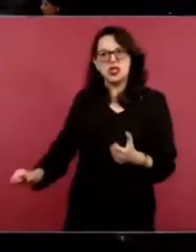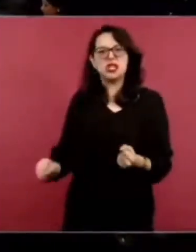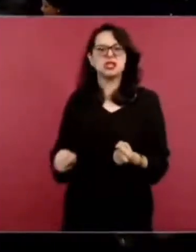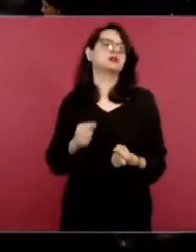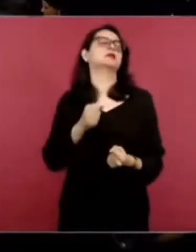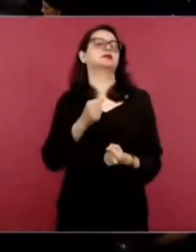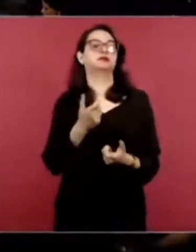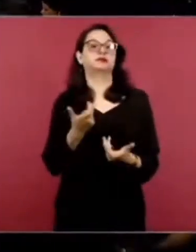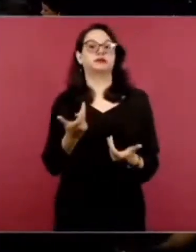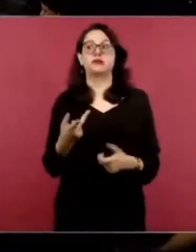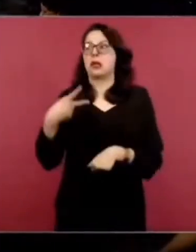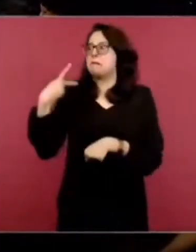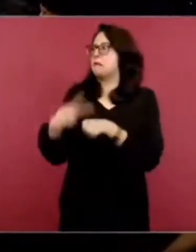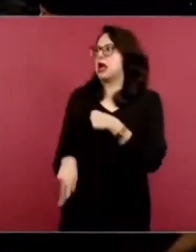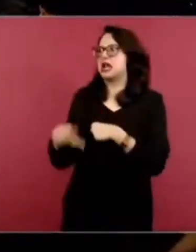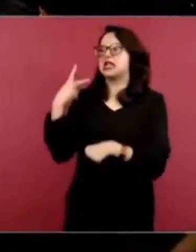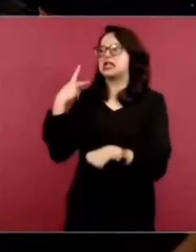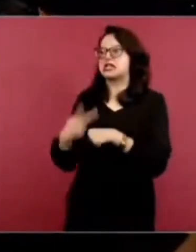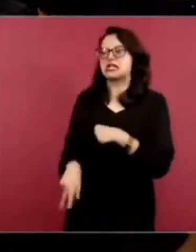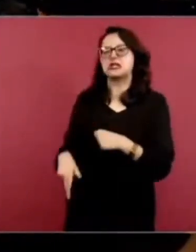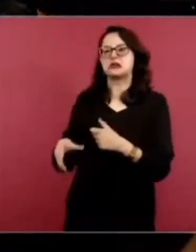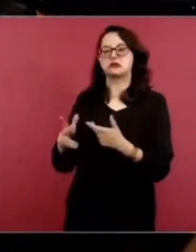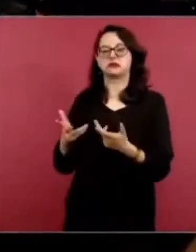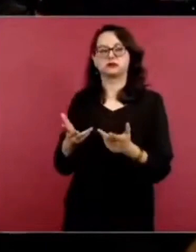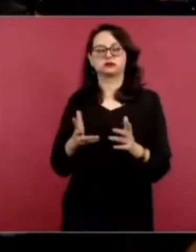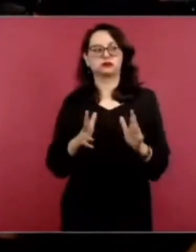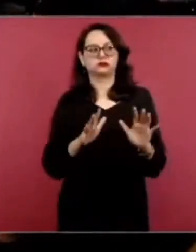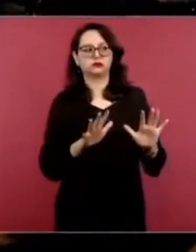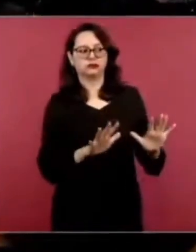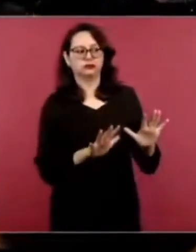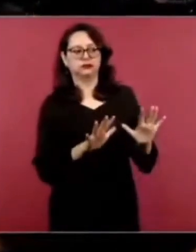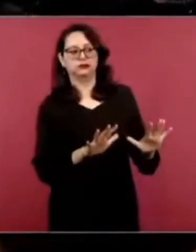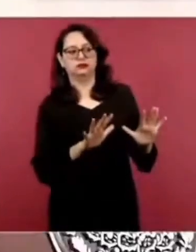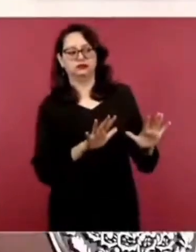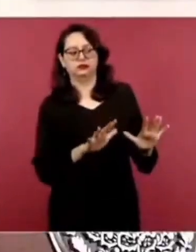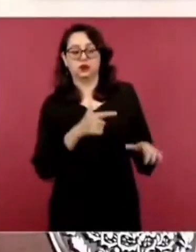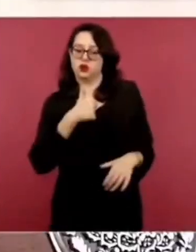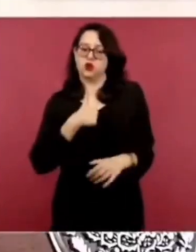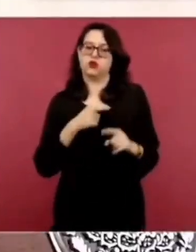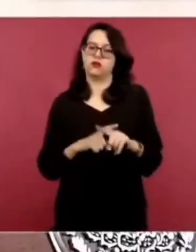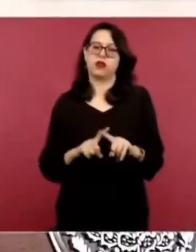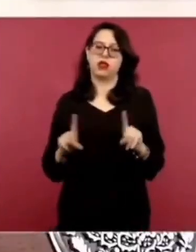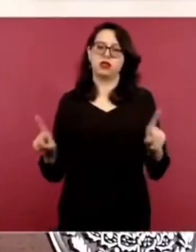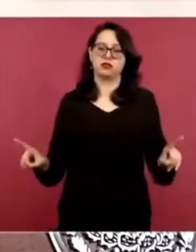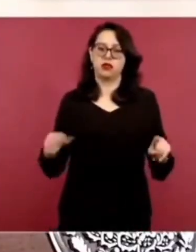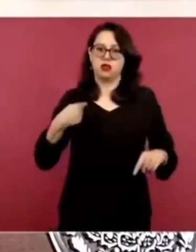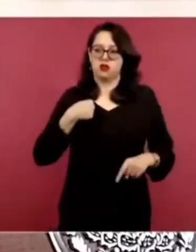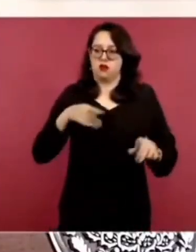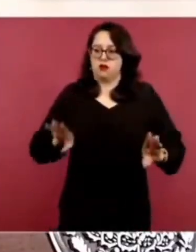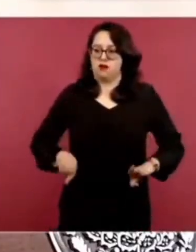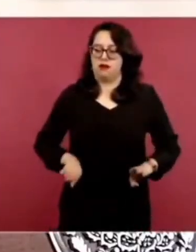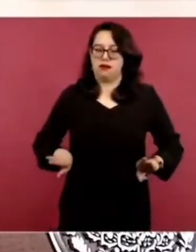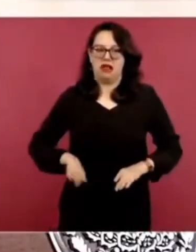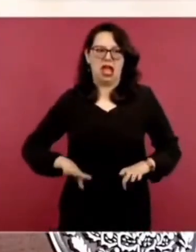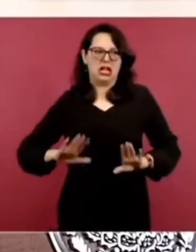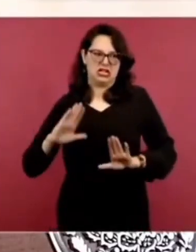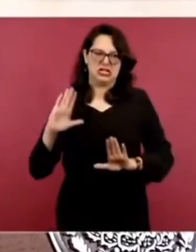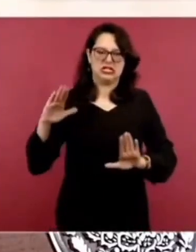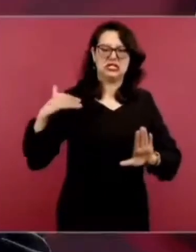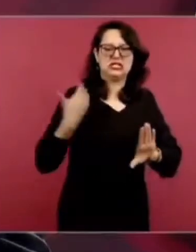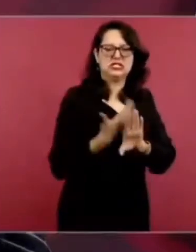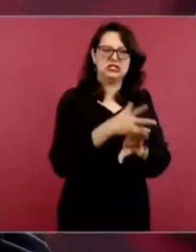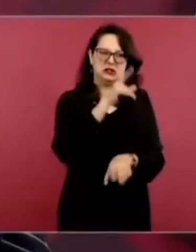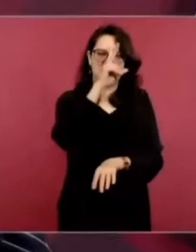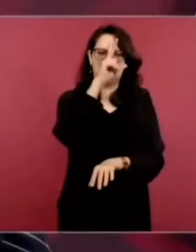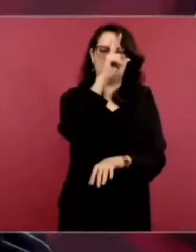Una vez sacaron en Televisa y creo que en la otra televisora en